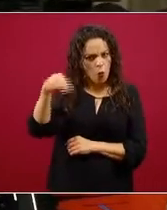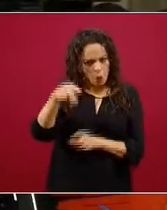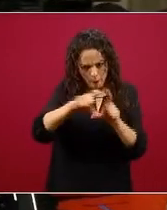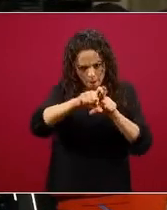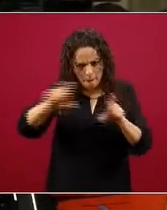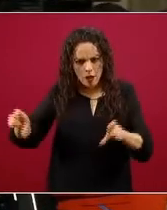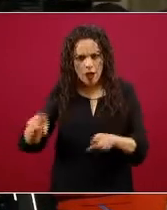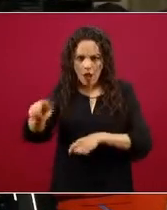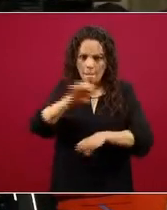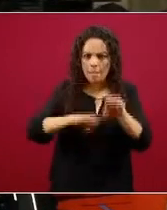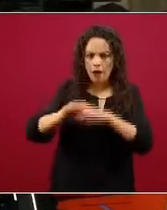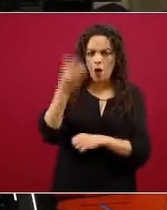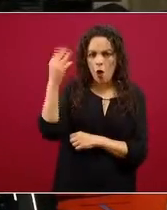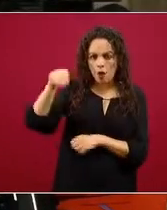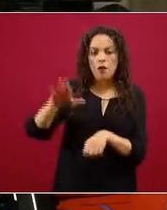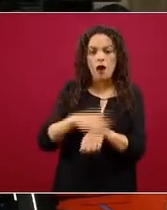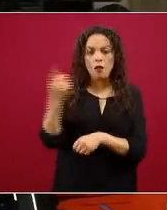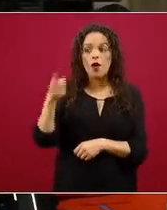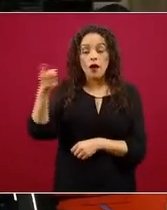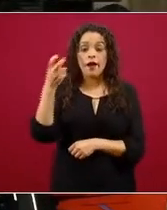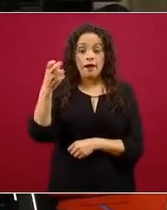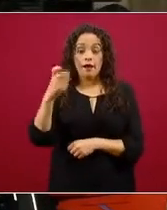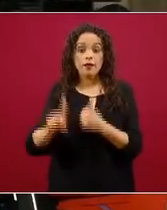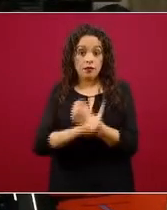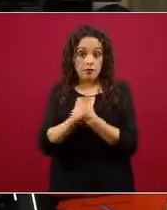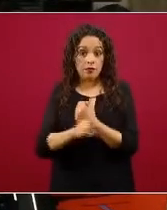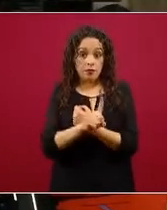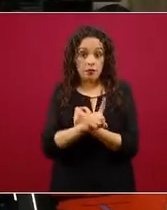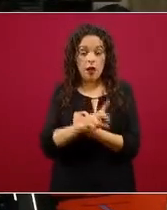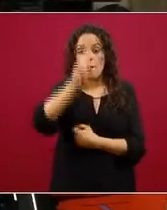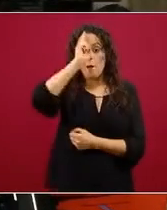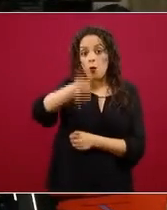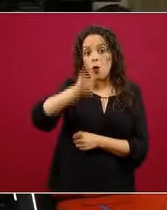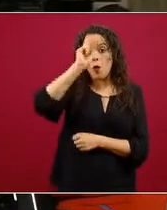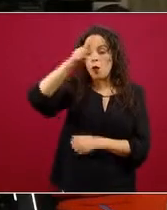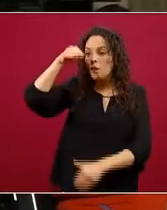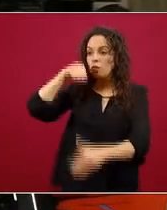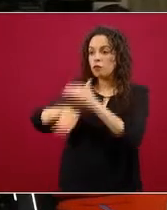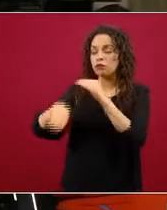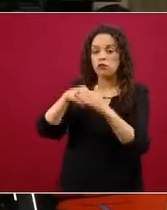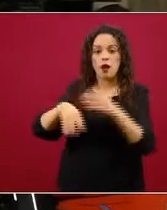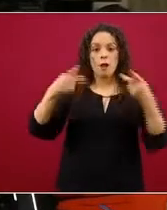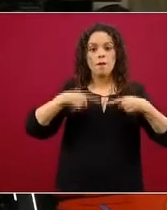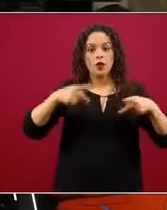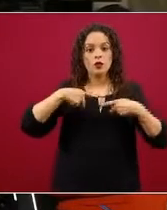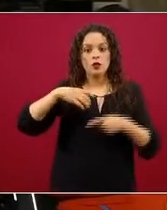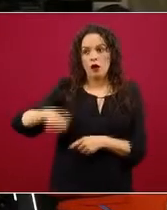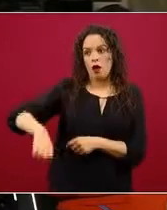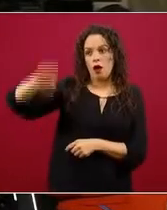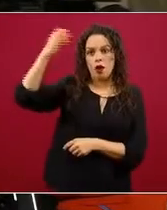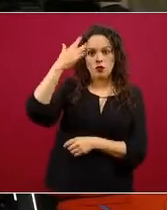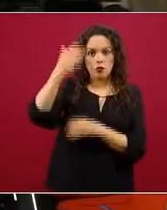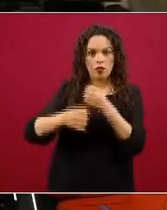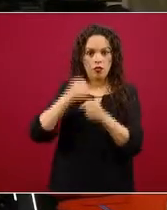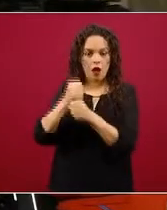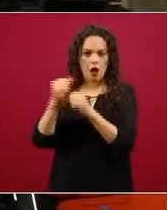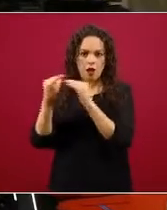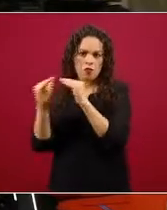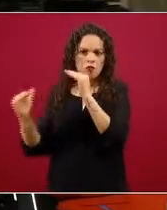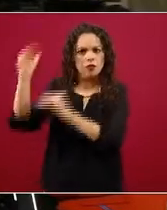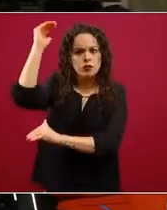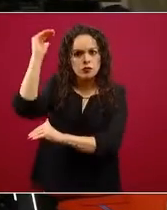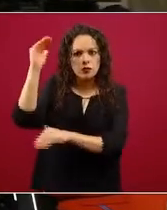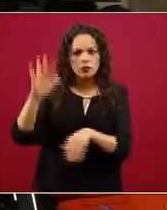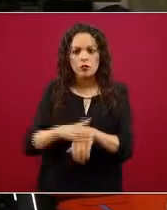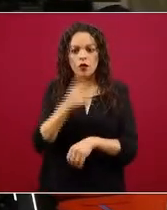cadenas, bueno, están impidiendo el acceso a personas mayores de 50 años y los están restringiendo en un horario